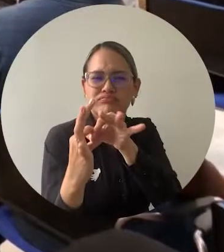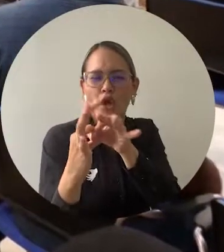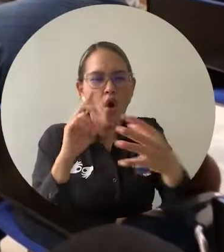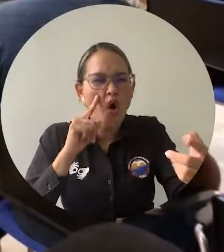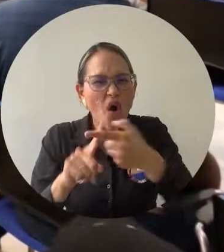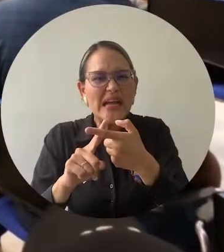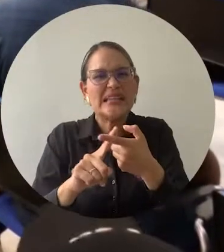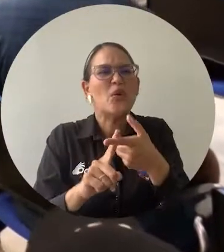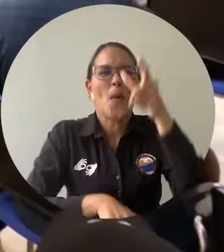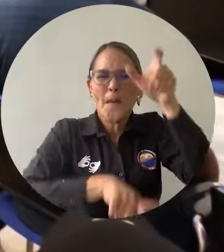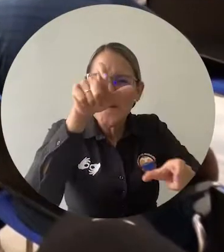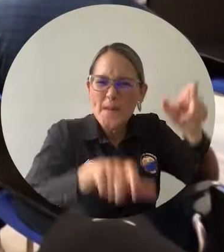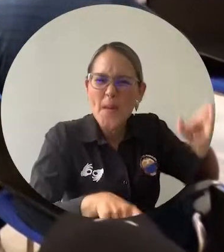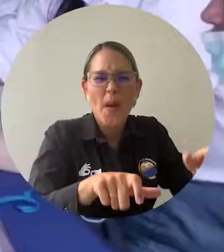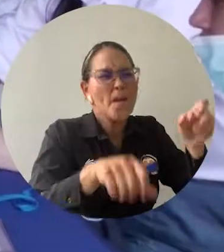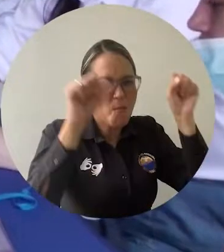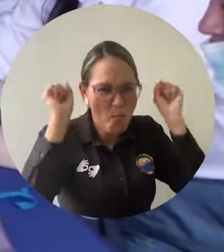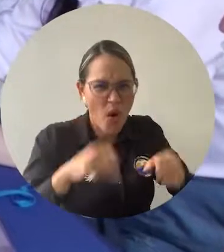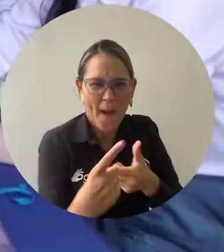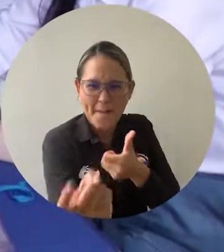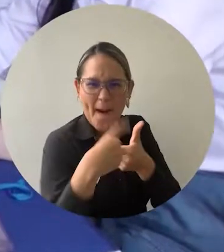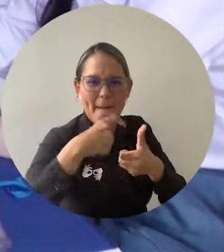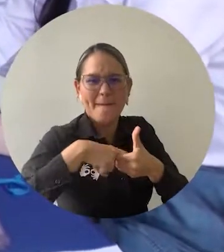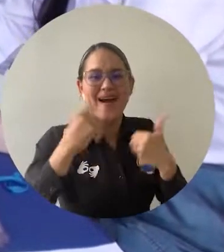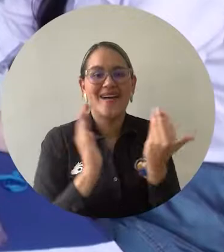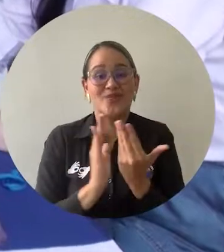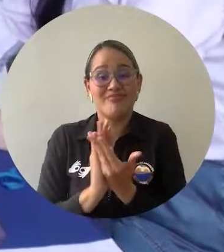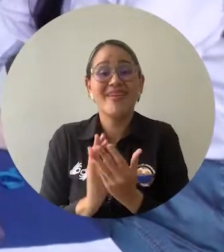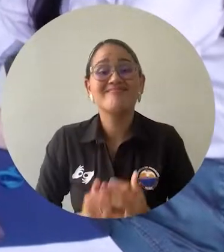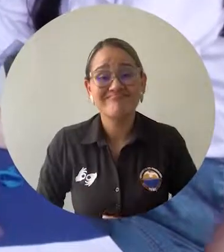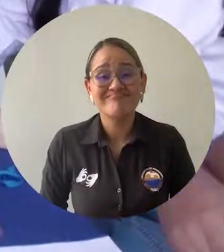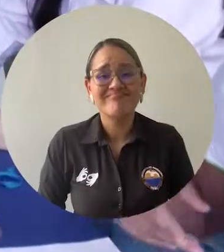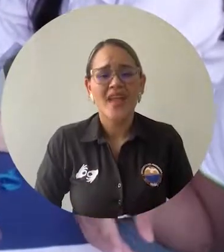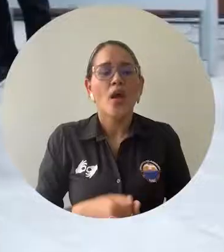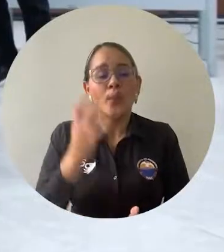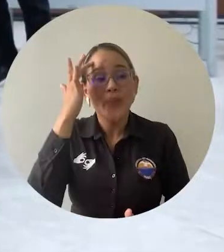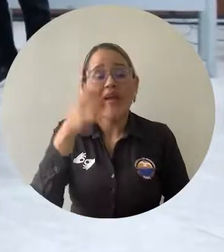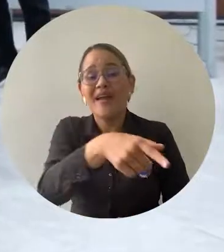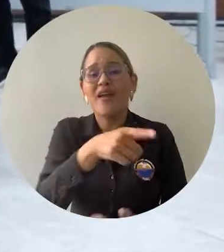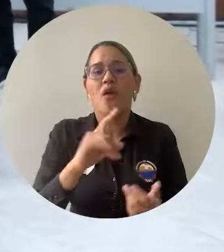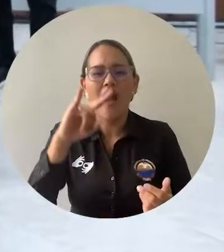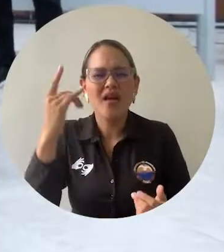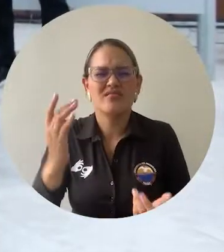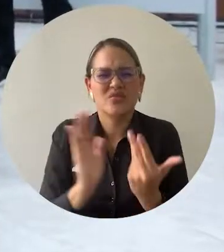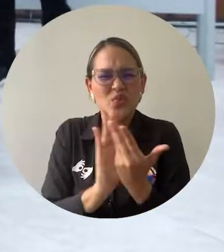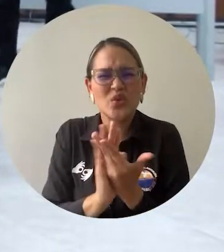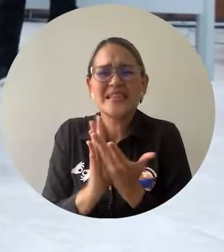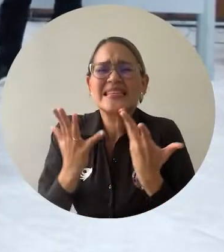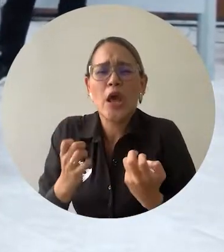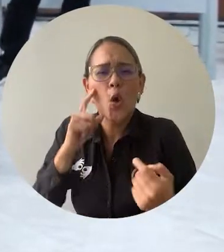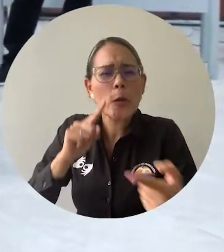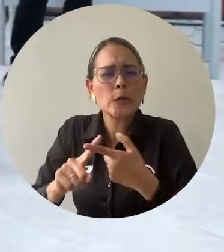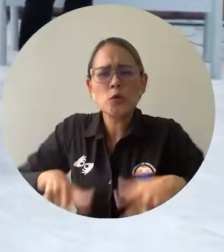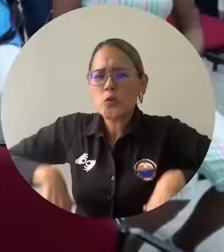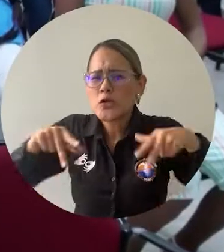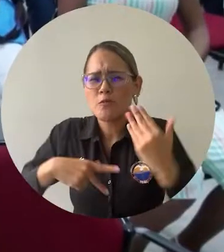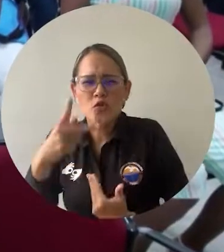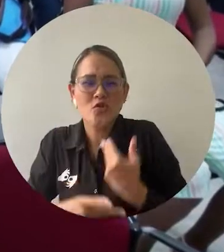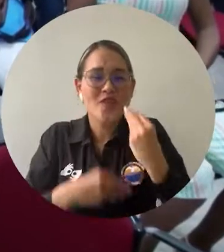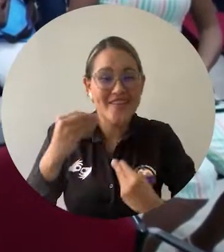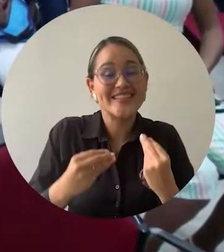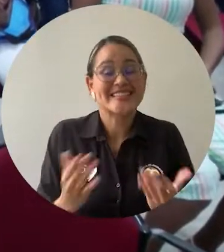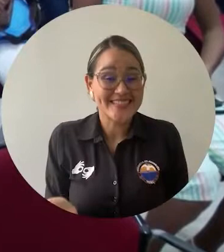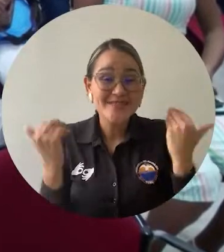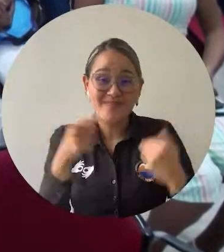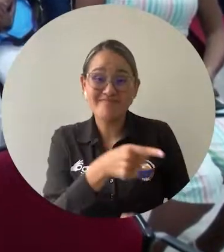inequidad y abrirle la oportunidad de la educación superior a más estudiantes que quieran la educación como un proyecto de vida.